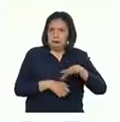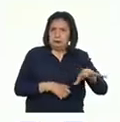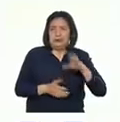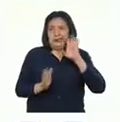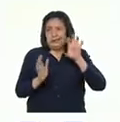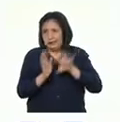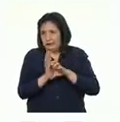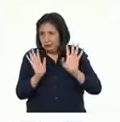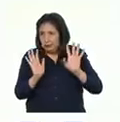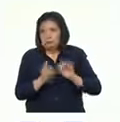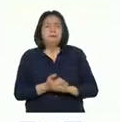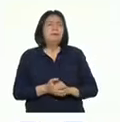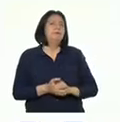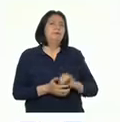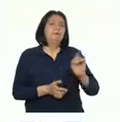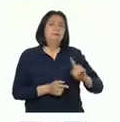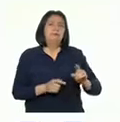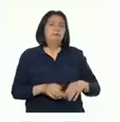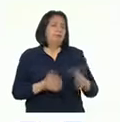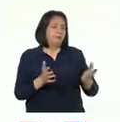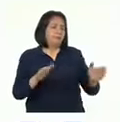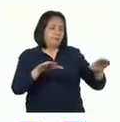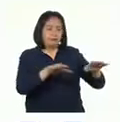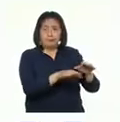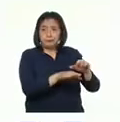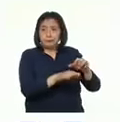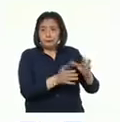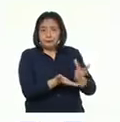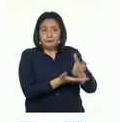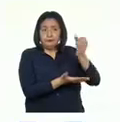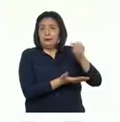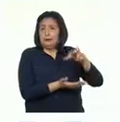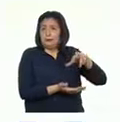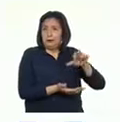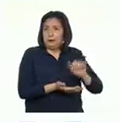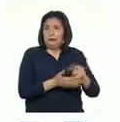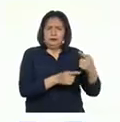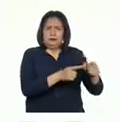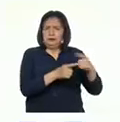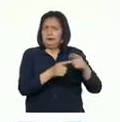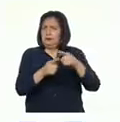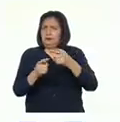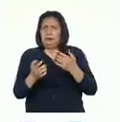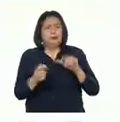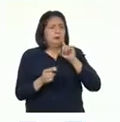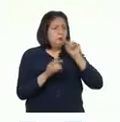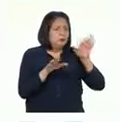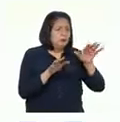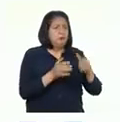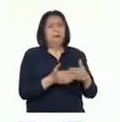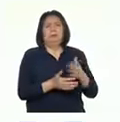son, por mencionar algunos, la Bahía de Paracas, en Ica, que alberga diversas especies de aves, peces y mamíferos.